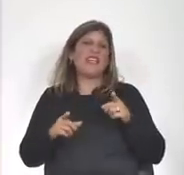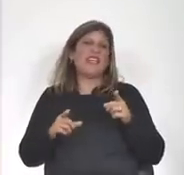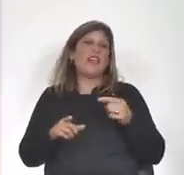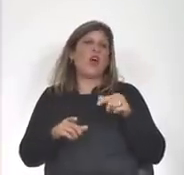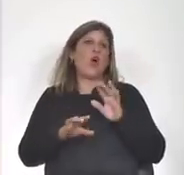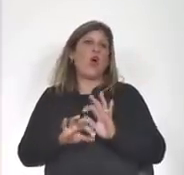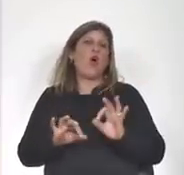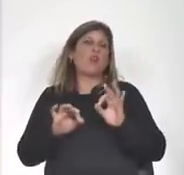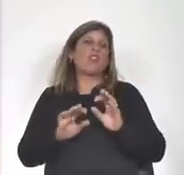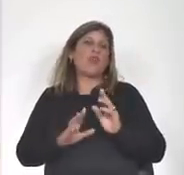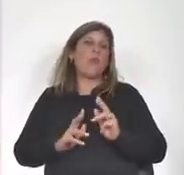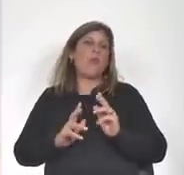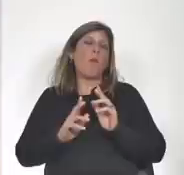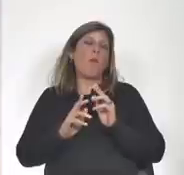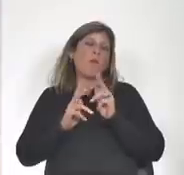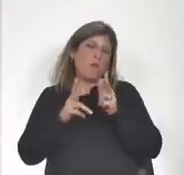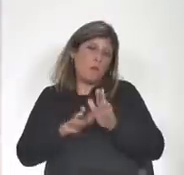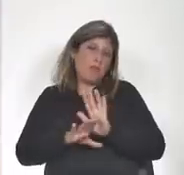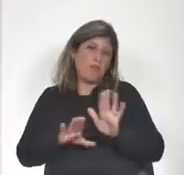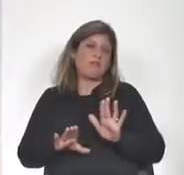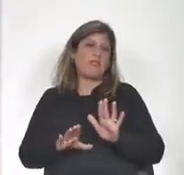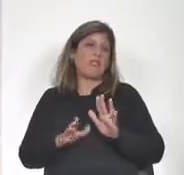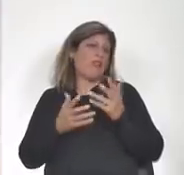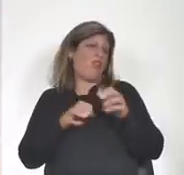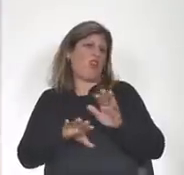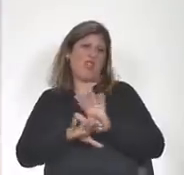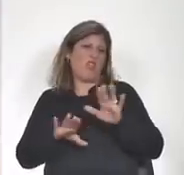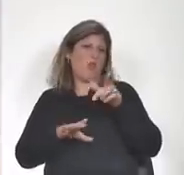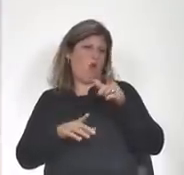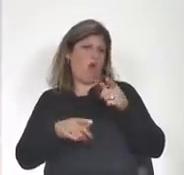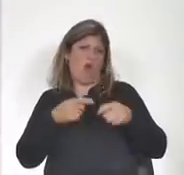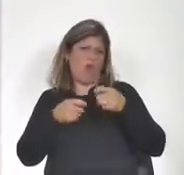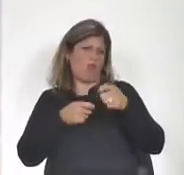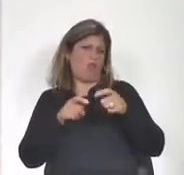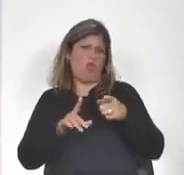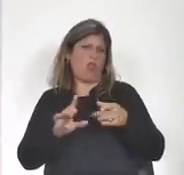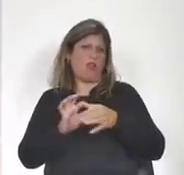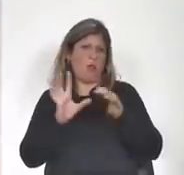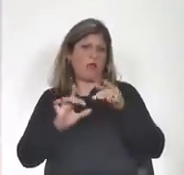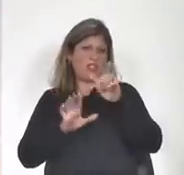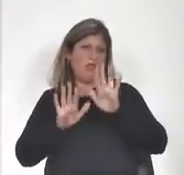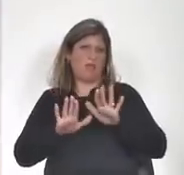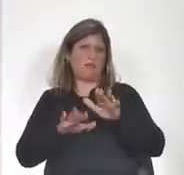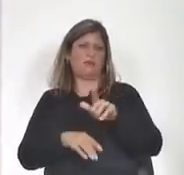sucedió antes. No queremos construir la democracia así.